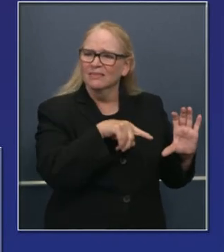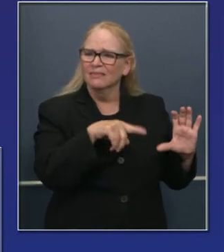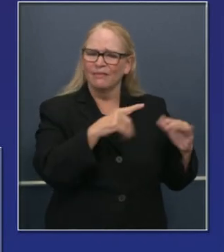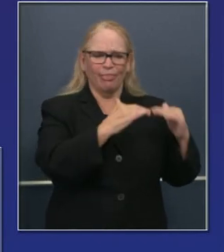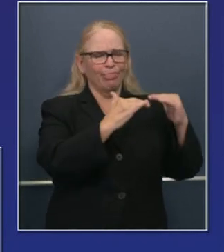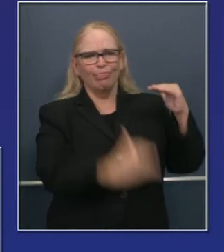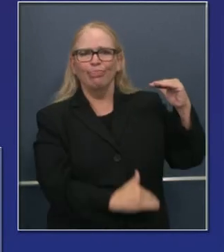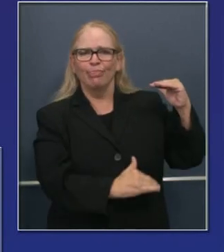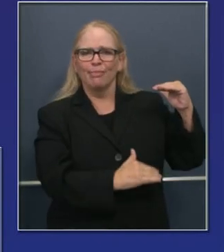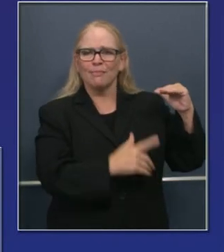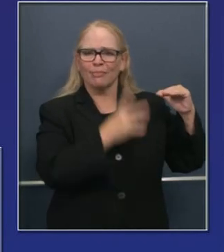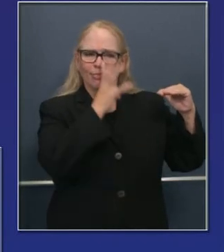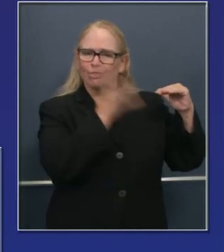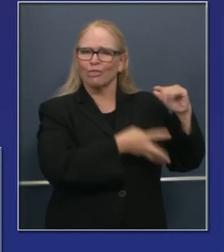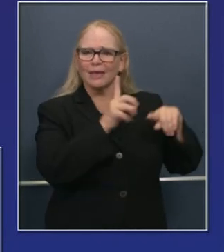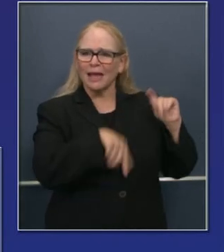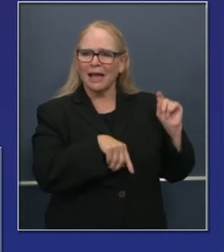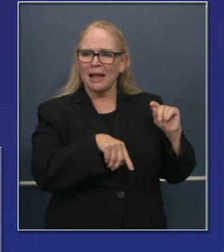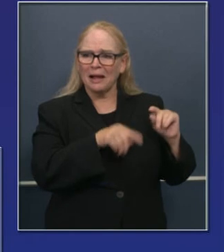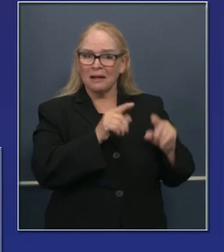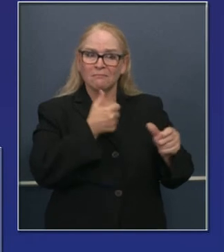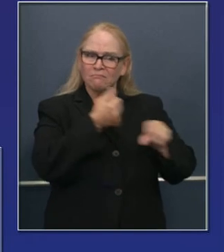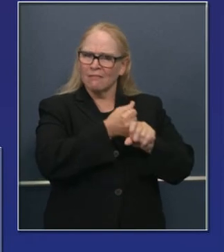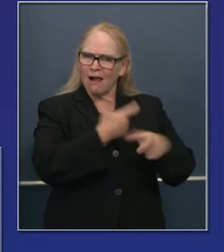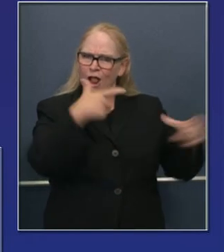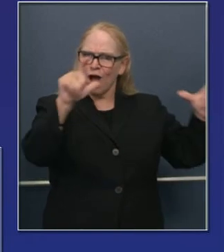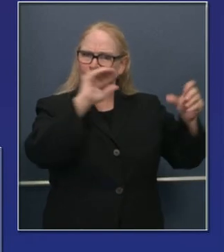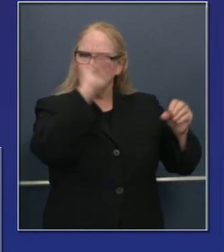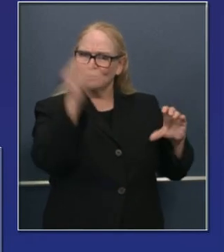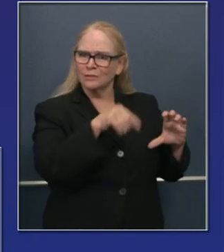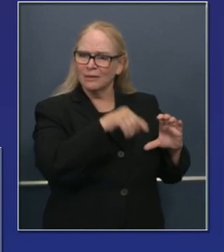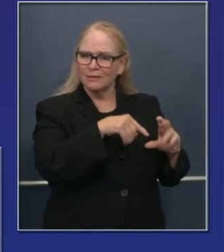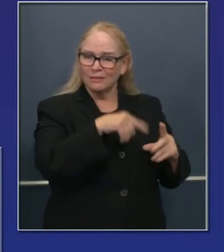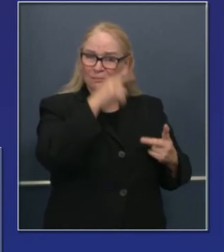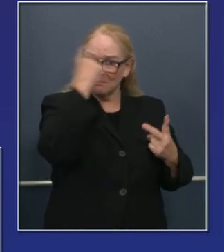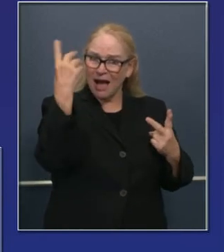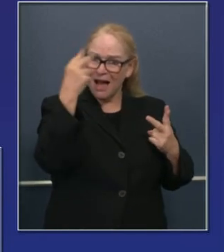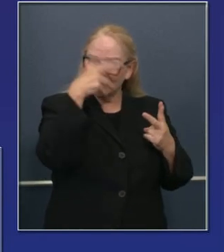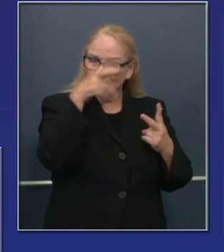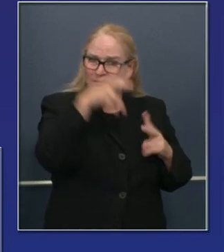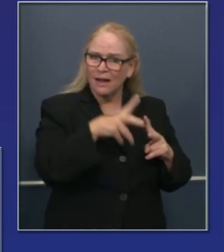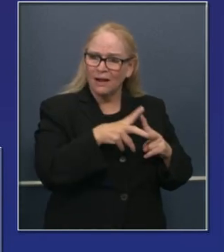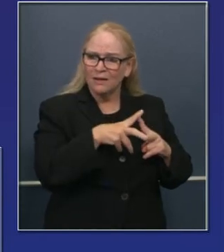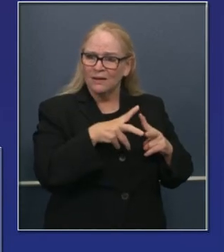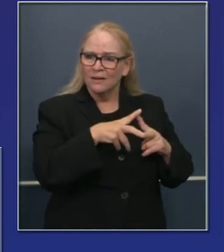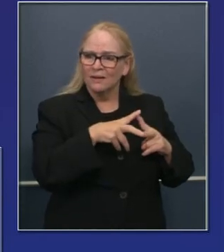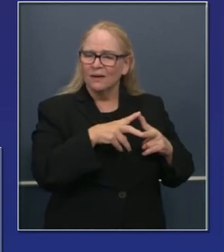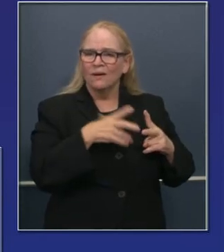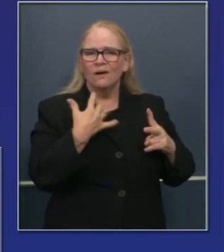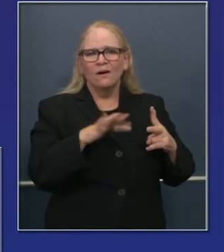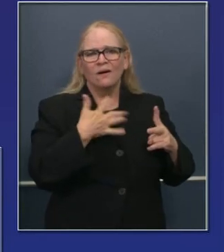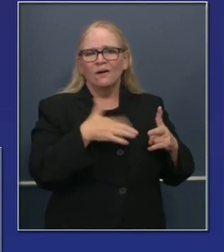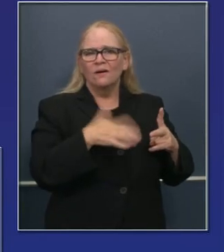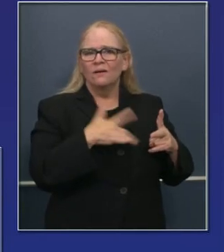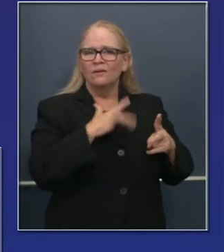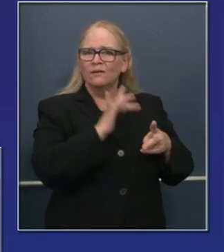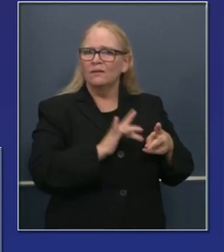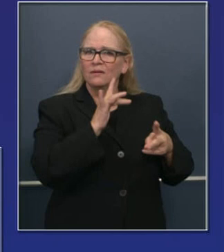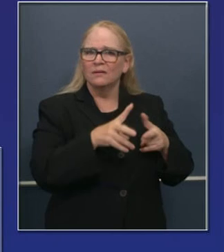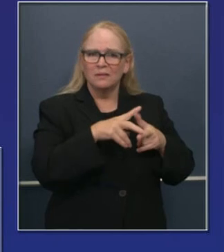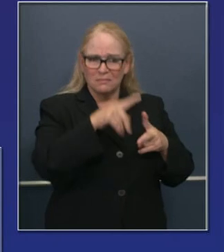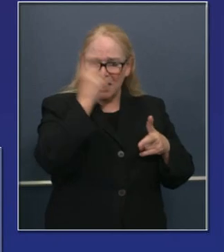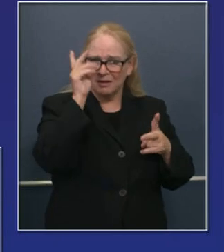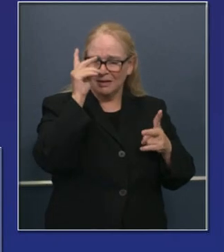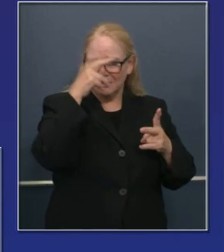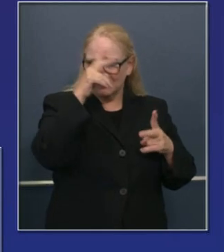está impactando desproporcionadamente a la comunidad latina y a la comunidad afroamericana. Por cierto, en un momento estaré